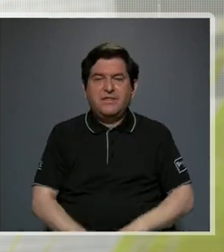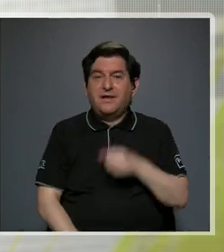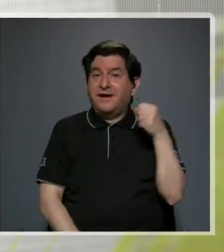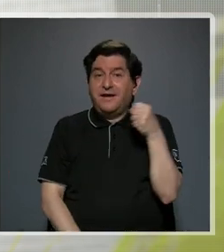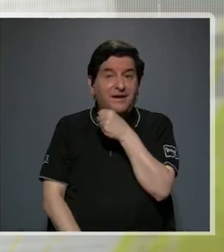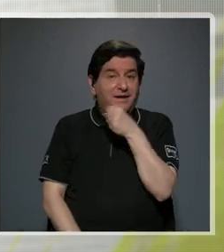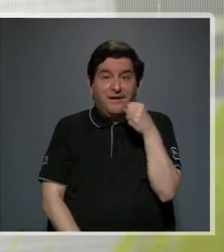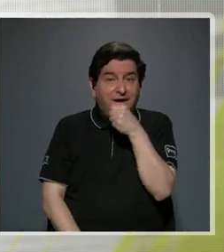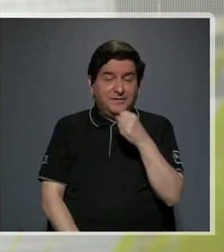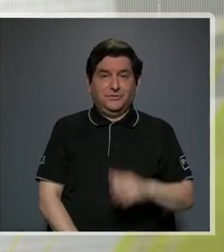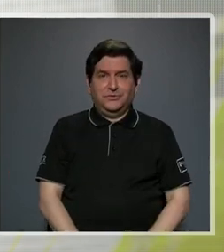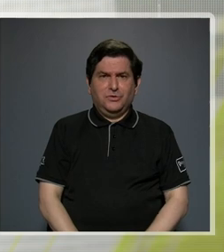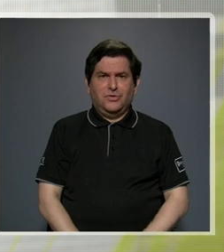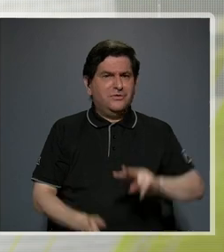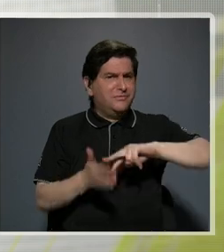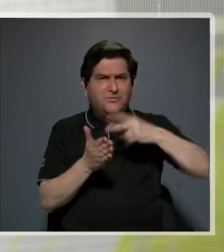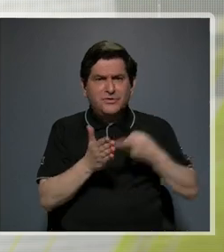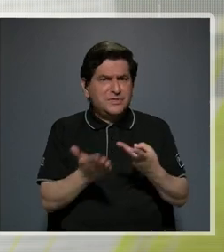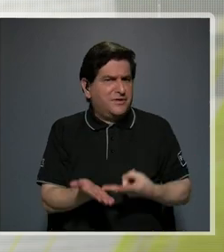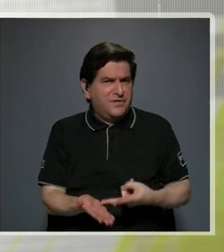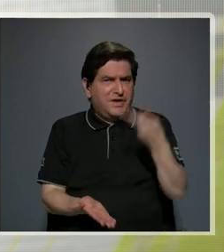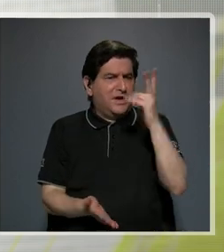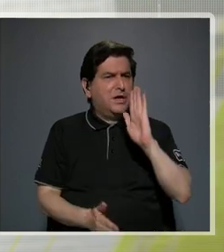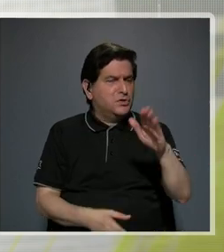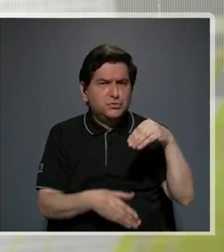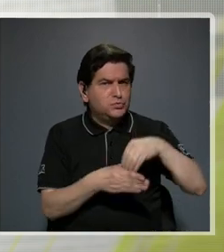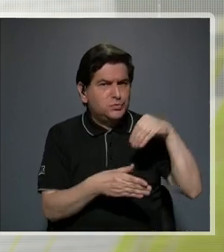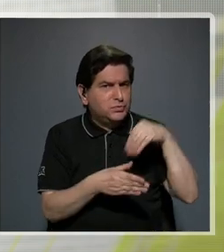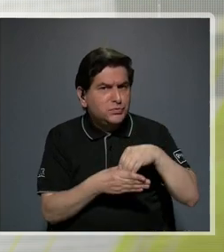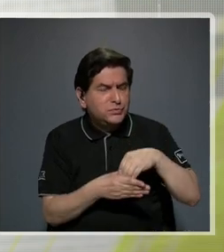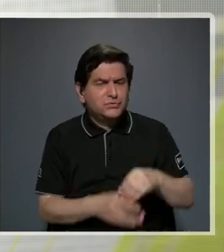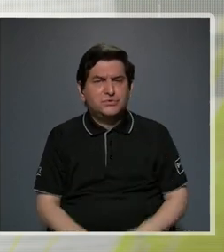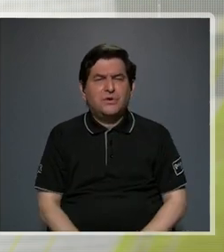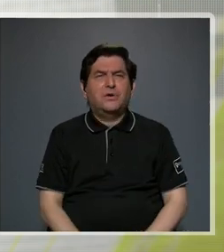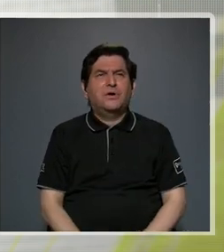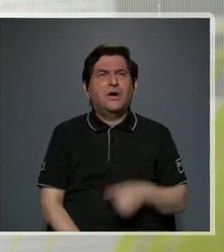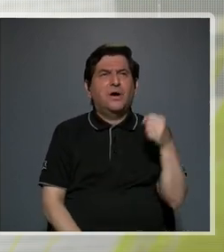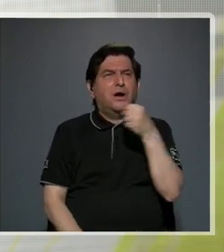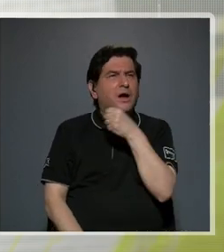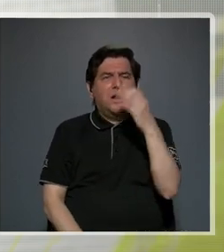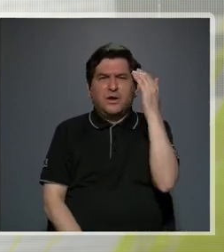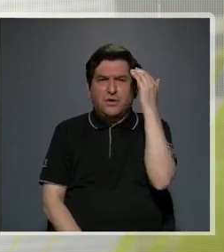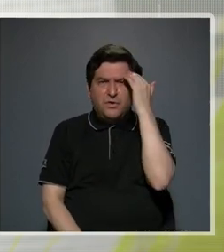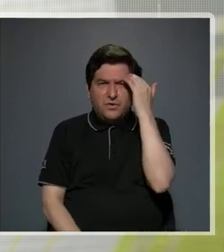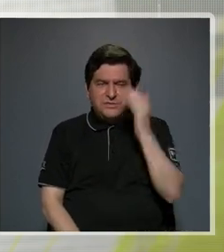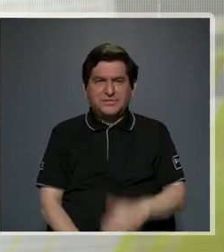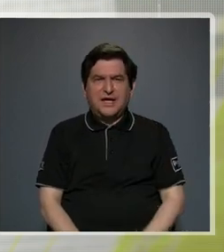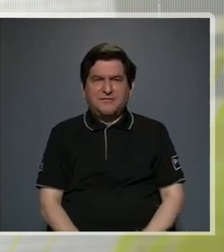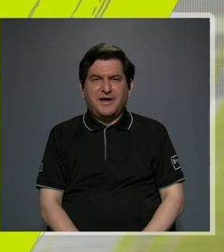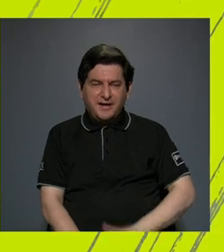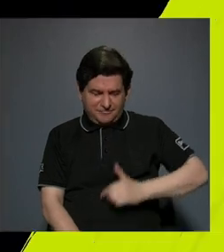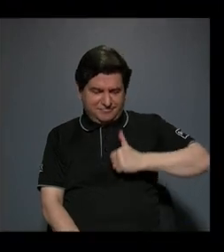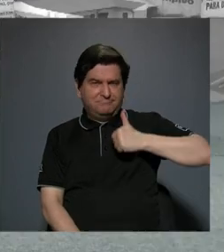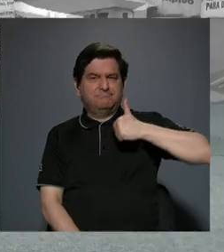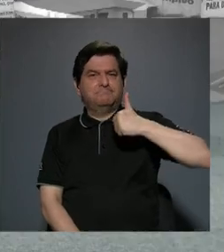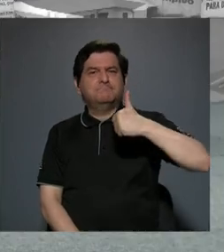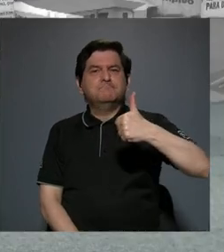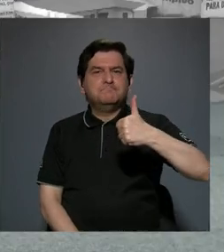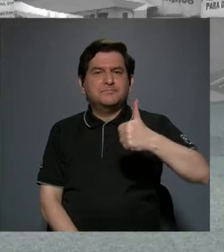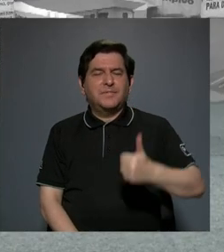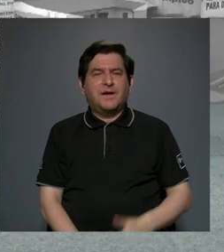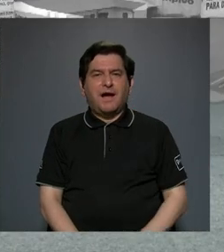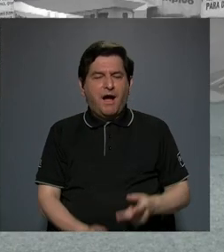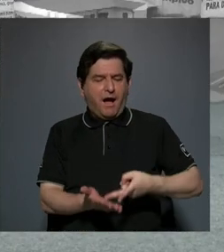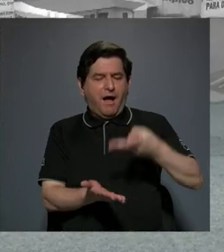canto no tenga valor su aporte creo que el coro ha sabido granjearse el